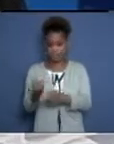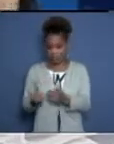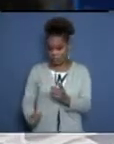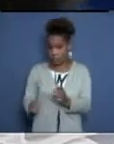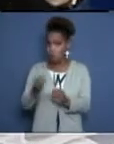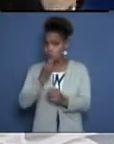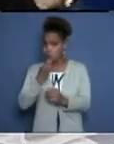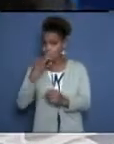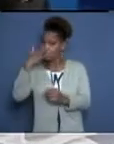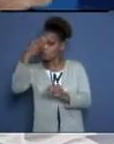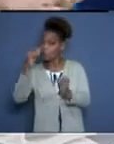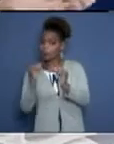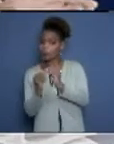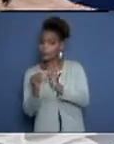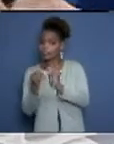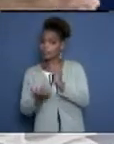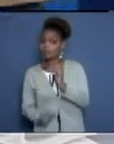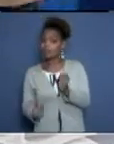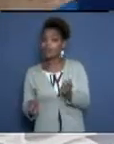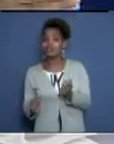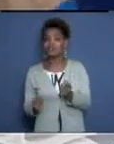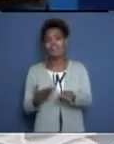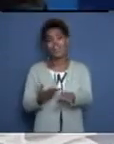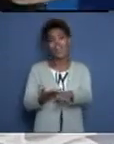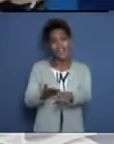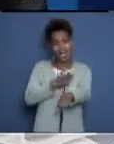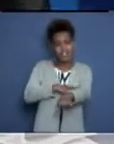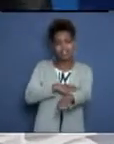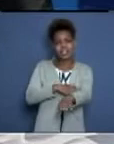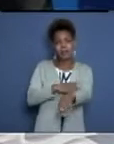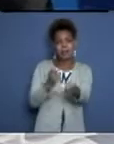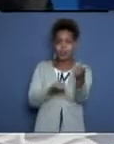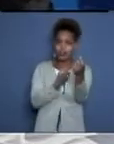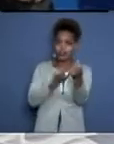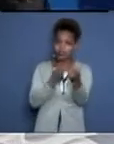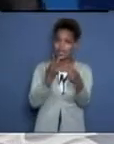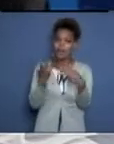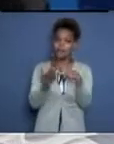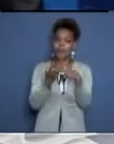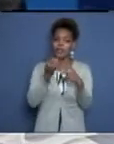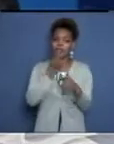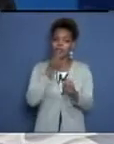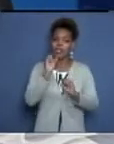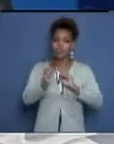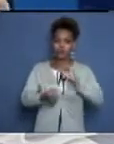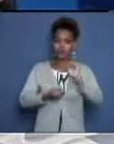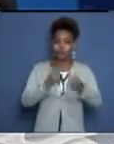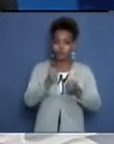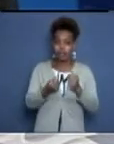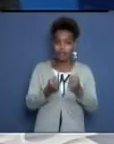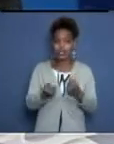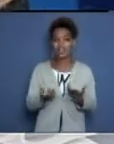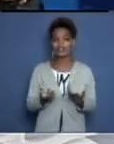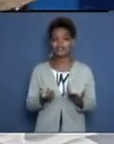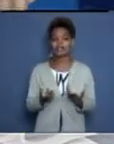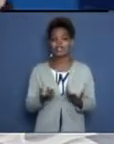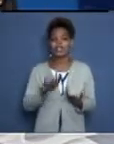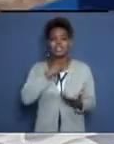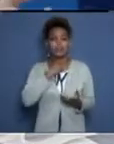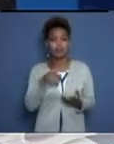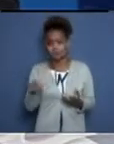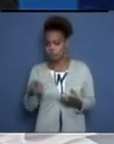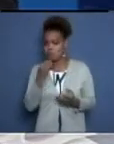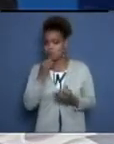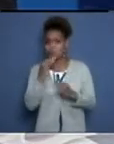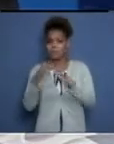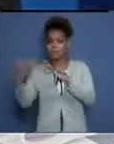epidemia, el día de mañana precisamente su hijo, su abuelo, su hermano, su papá, su mamá, él mismo se puede contagiar con el vecino, con el de frente,